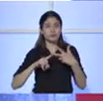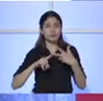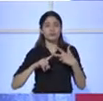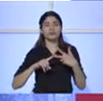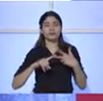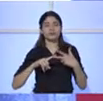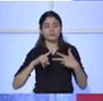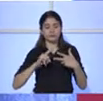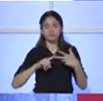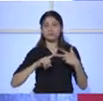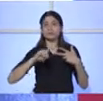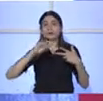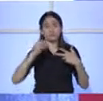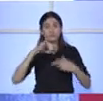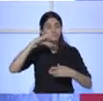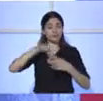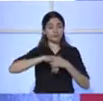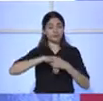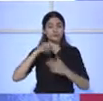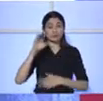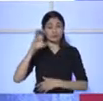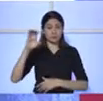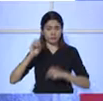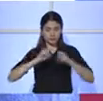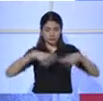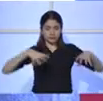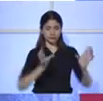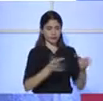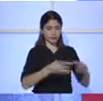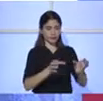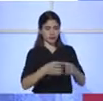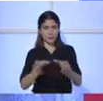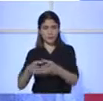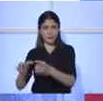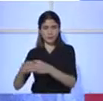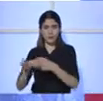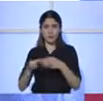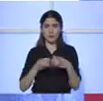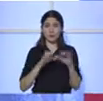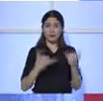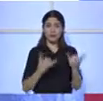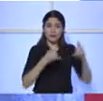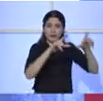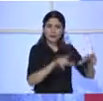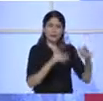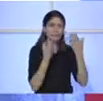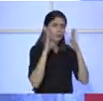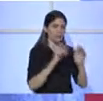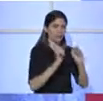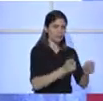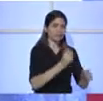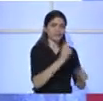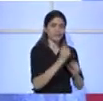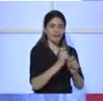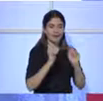formaron unidades dentro de la institución y nuestro equipo, que es el encargado de las ejecuciones de póliza de